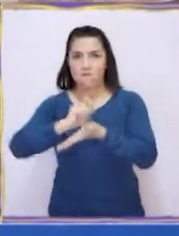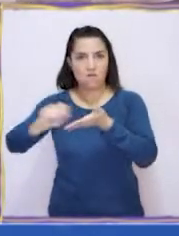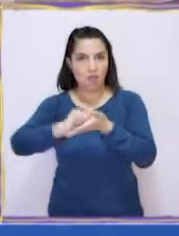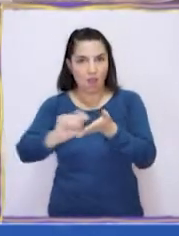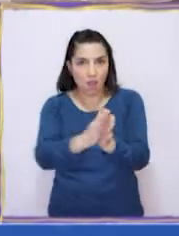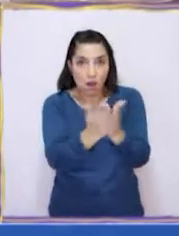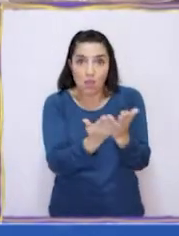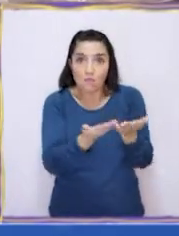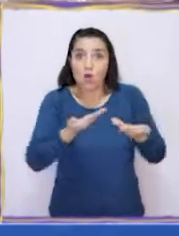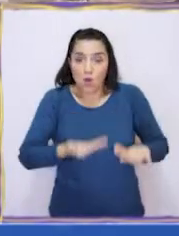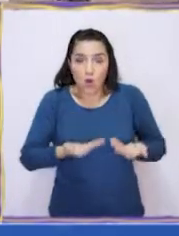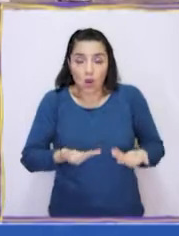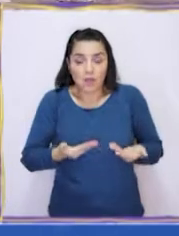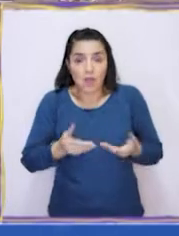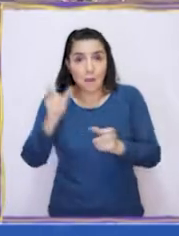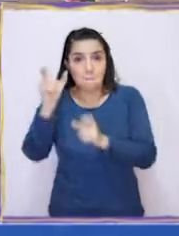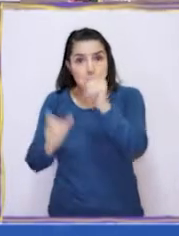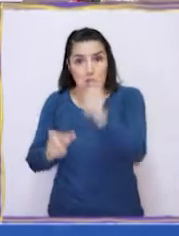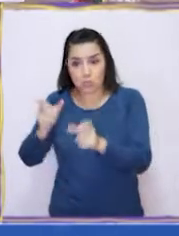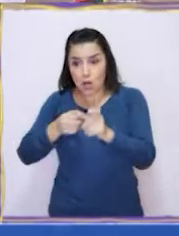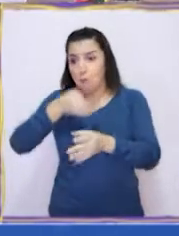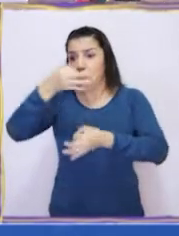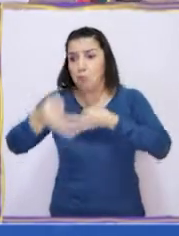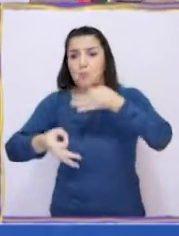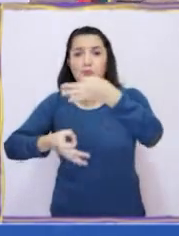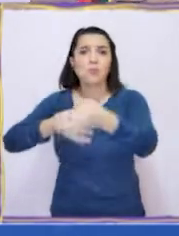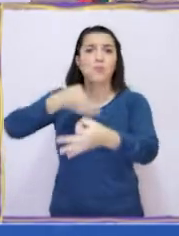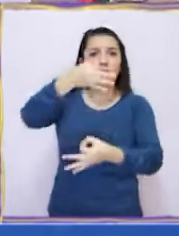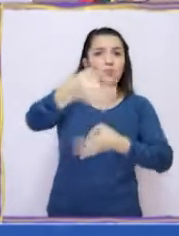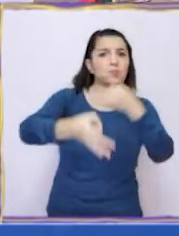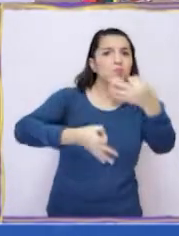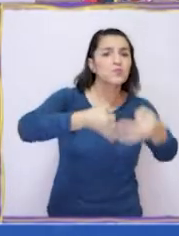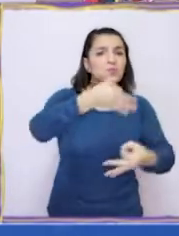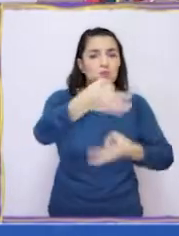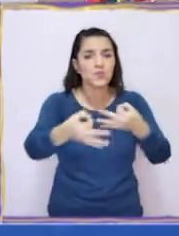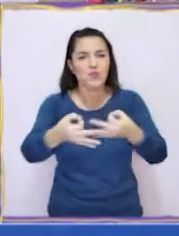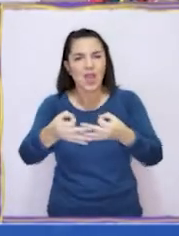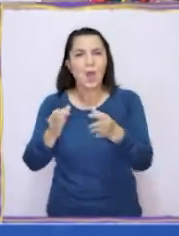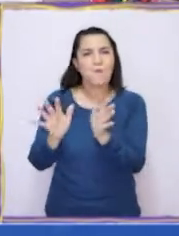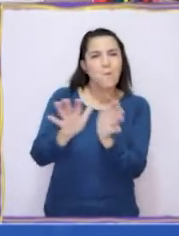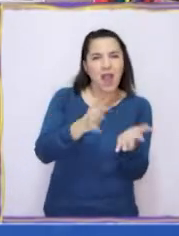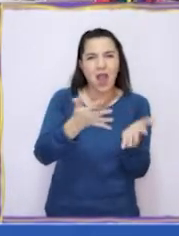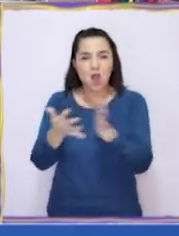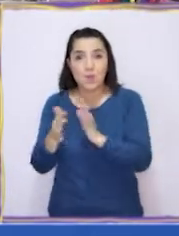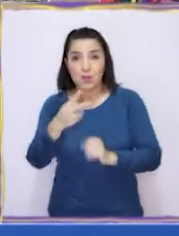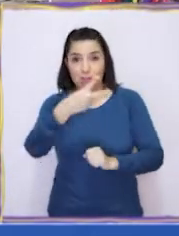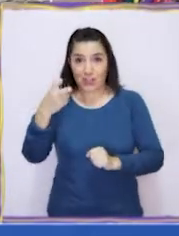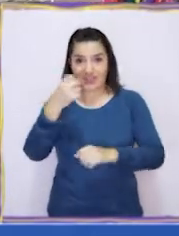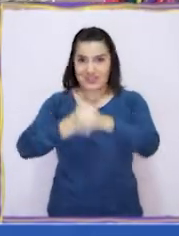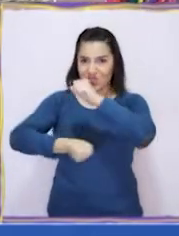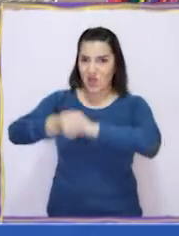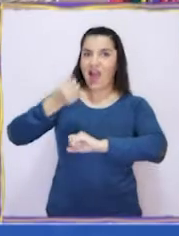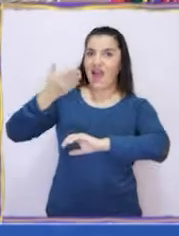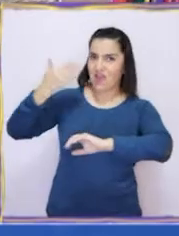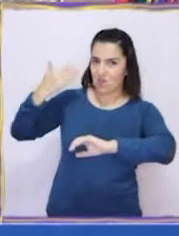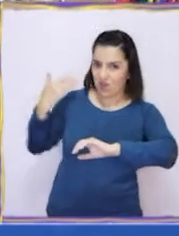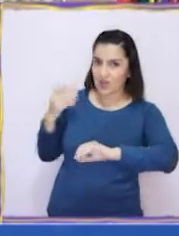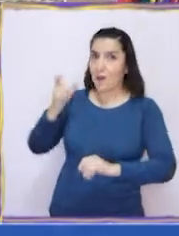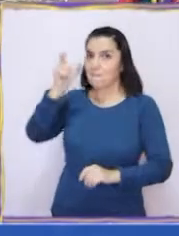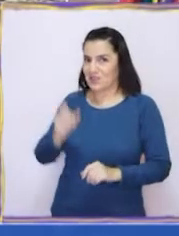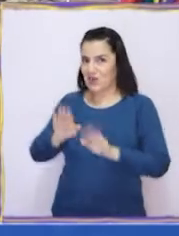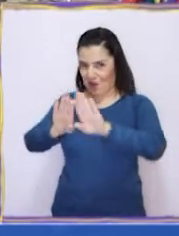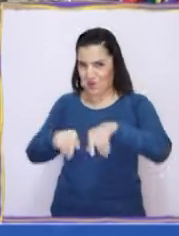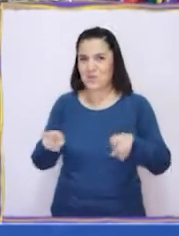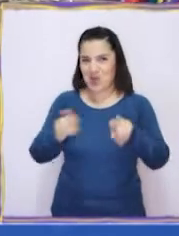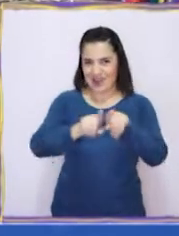conocemos hoy en día, sino que las personas se los contaban de boca en boca. Y hace aproximadamente 200 años,